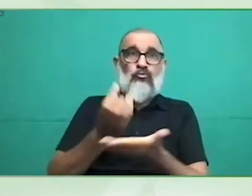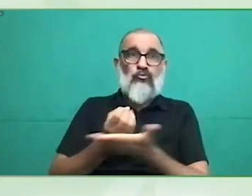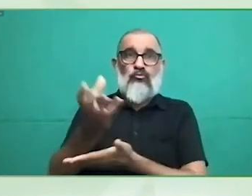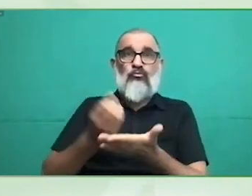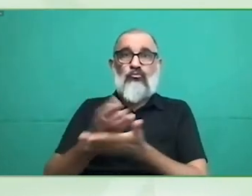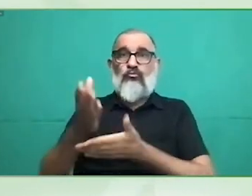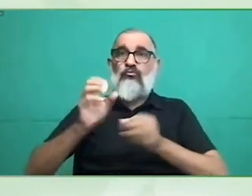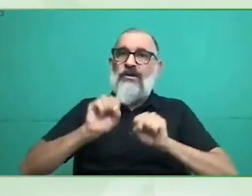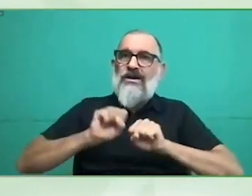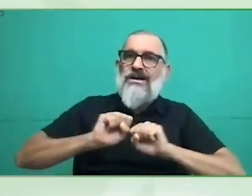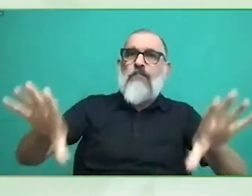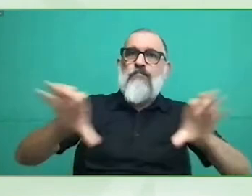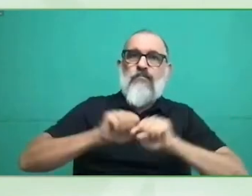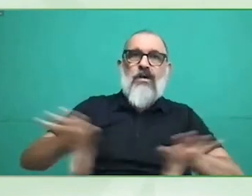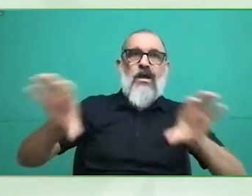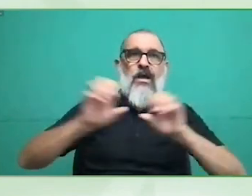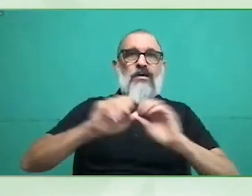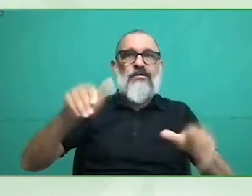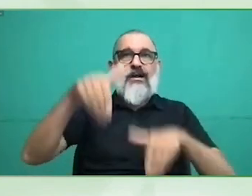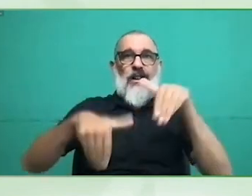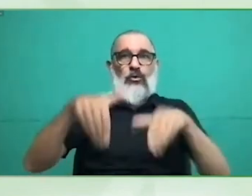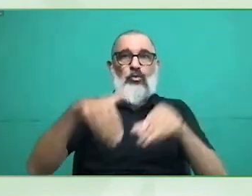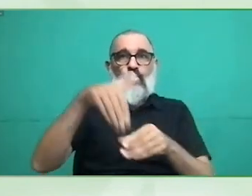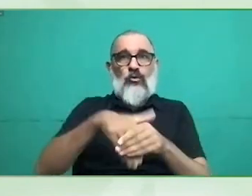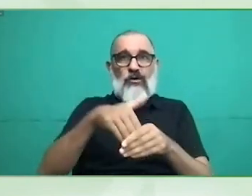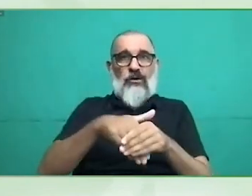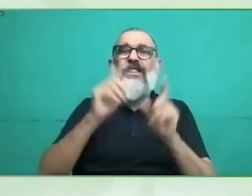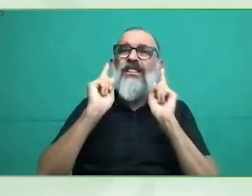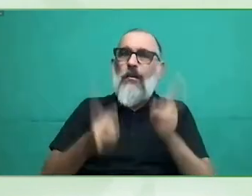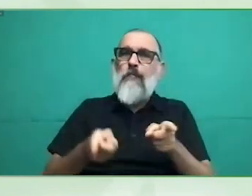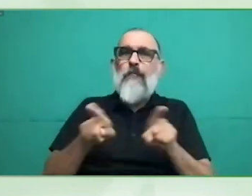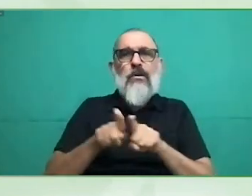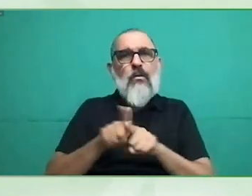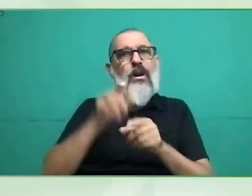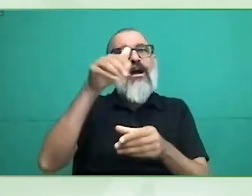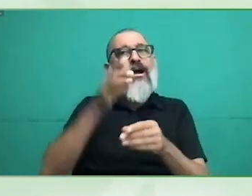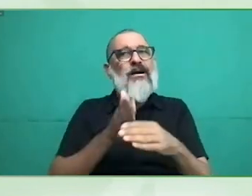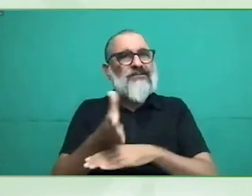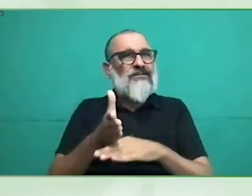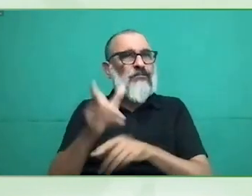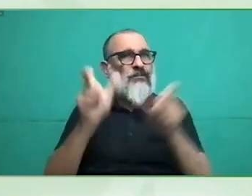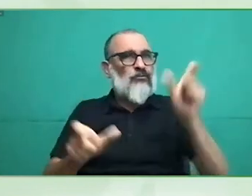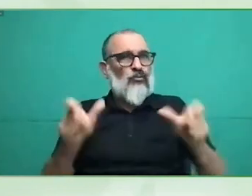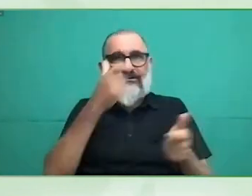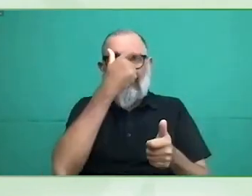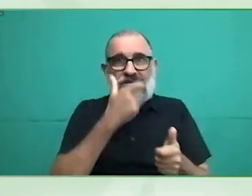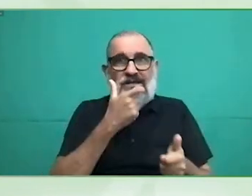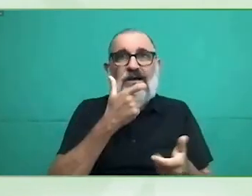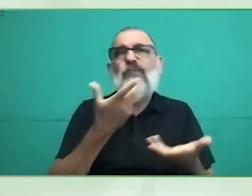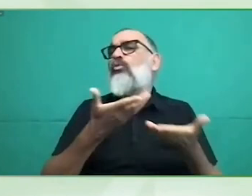televisión y también es muy importante que todas las normas de